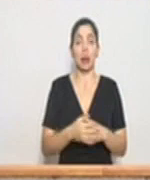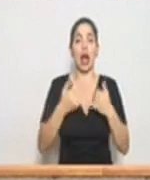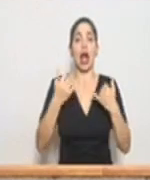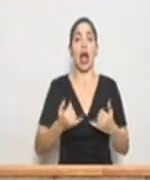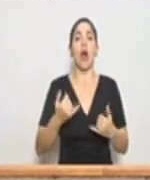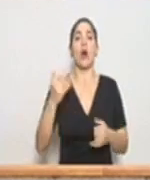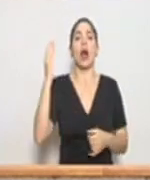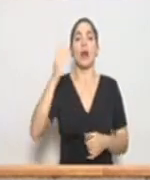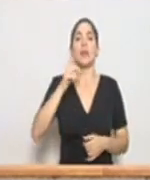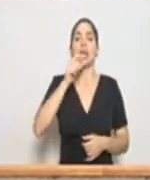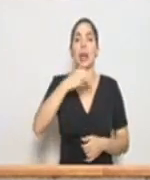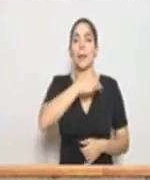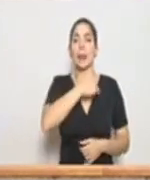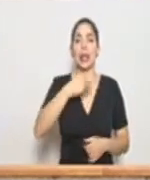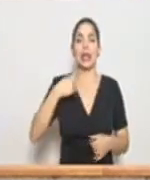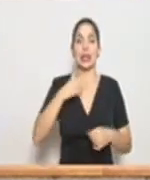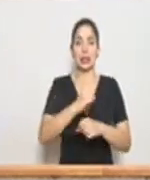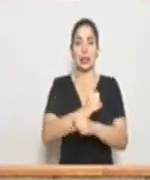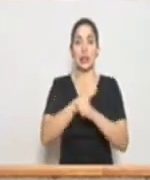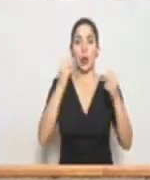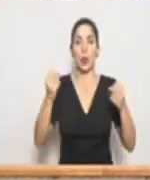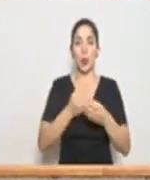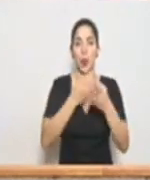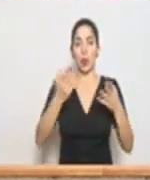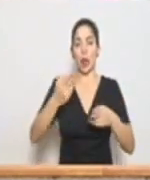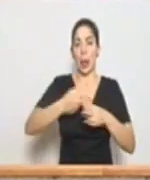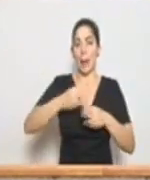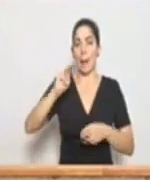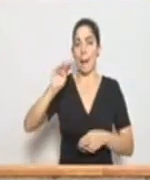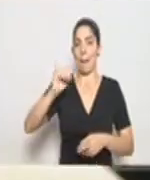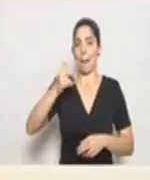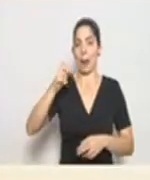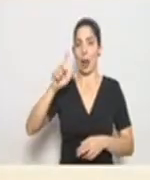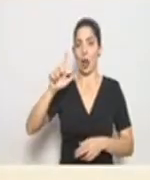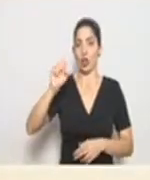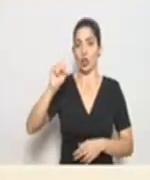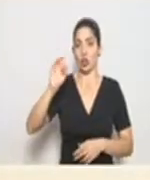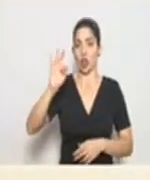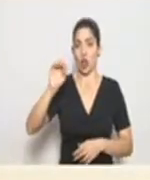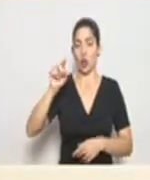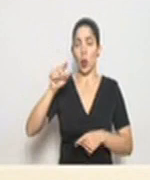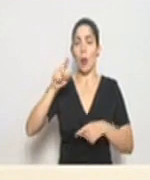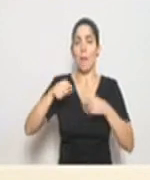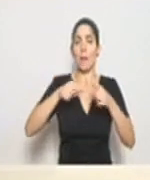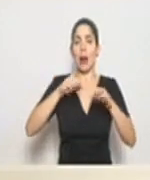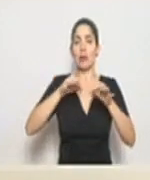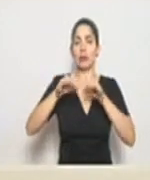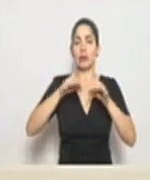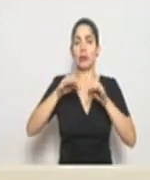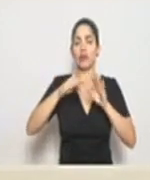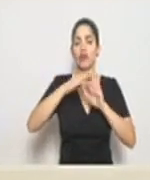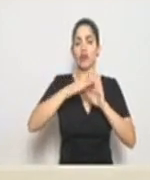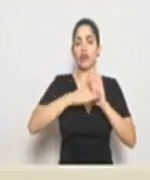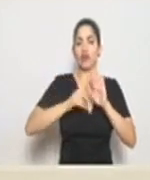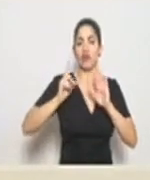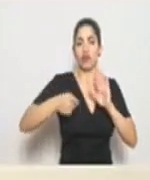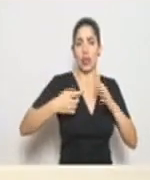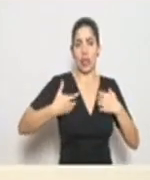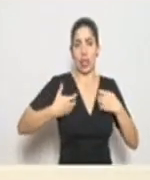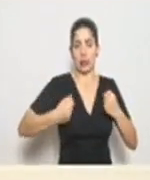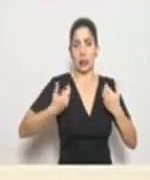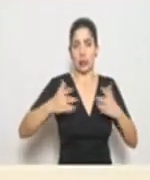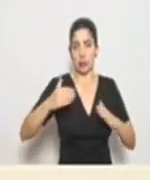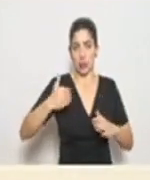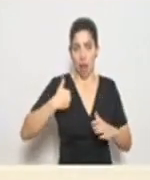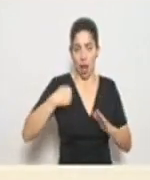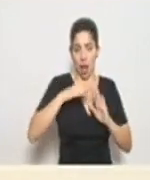Escucharemos al señor Ministro de Seguridad Pública, el señor Michael Soto, quien nos dará un estatus de las órdenes sanitarias y, además,